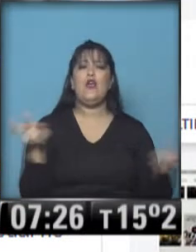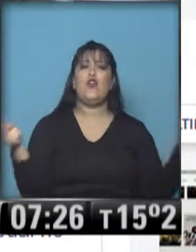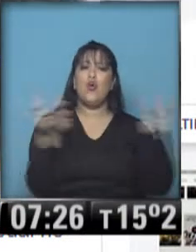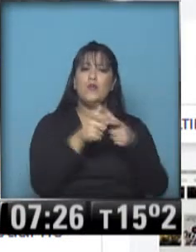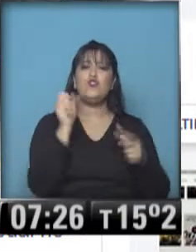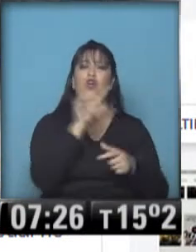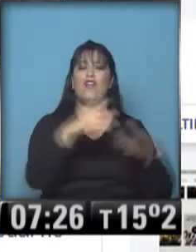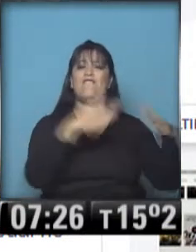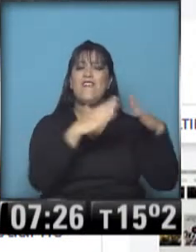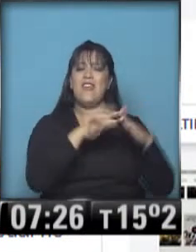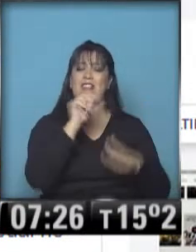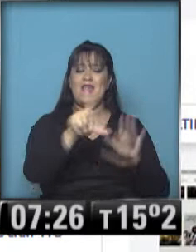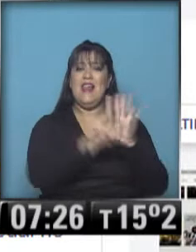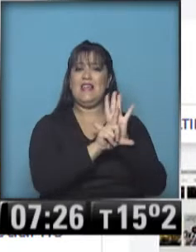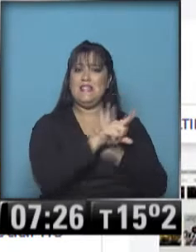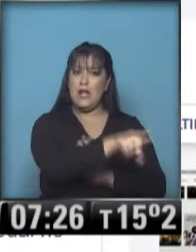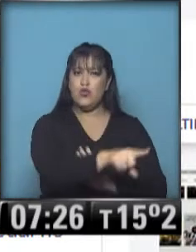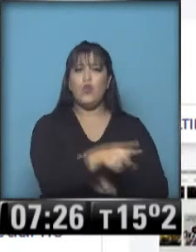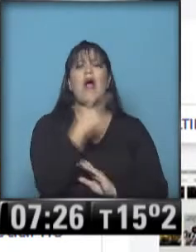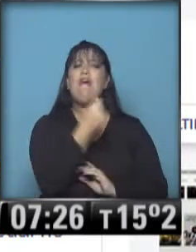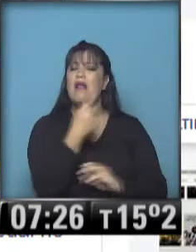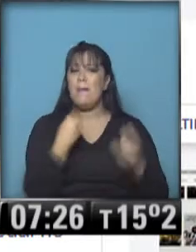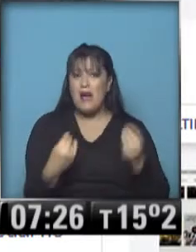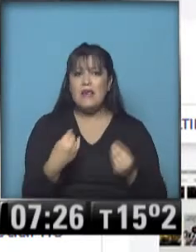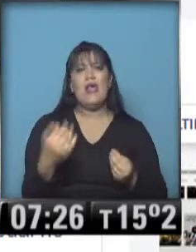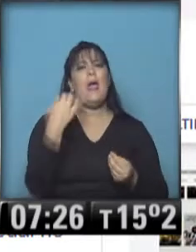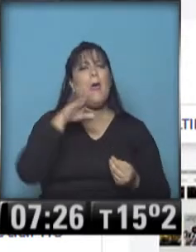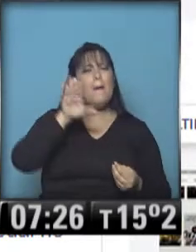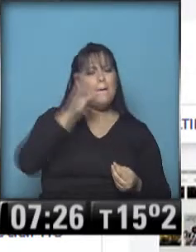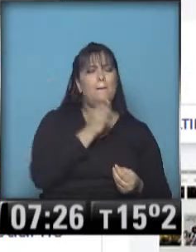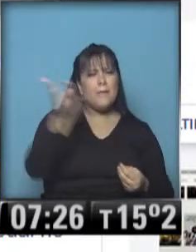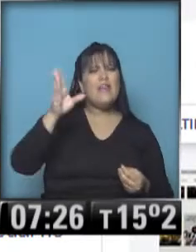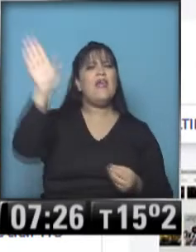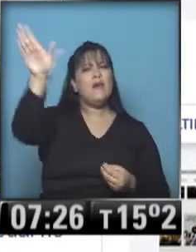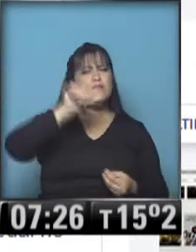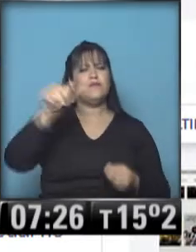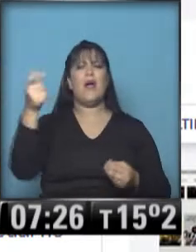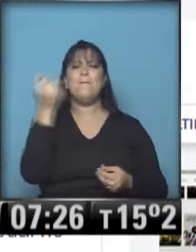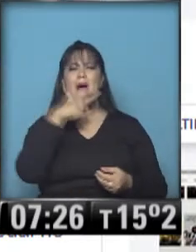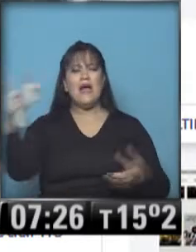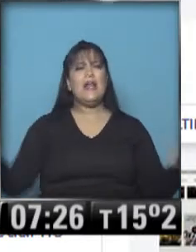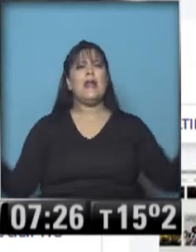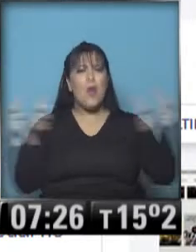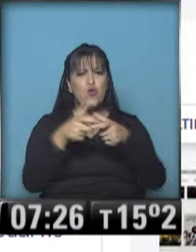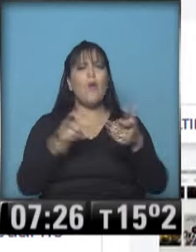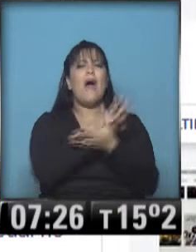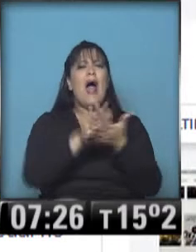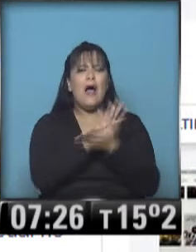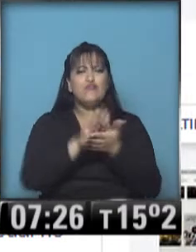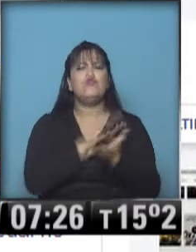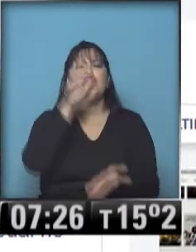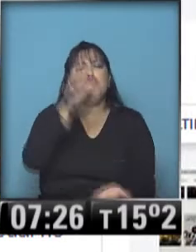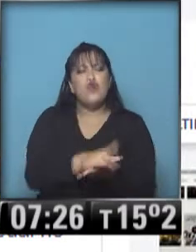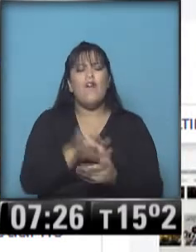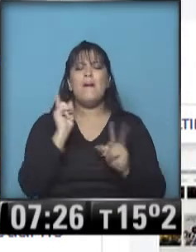Vivienda de la Legislatura y reclaman una reunión con el Jefe de Gobierno porteño para avanzar en soluciones concretas en materia habitacional para los